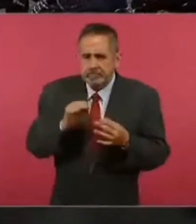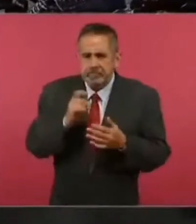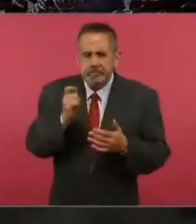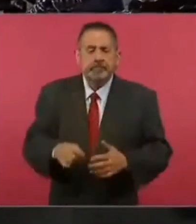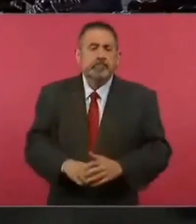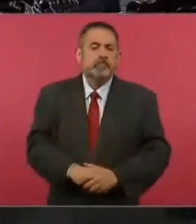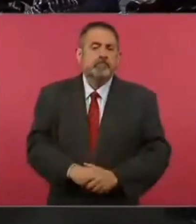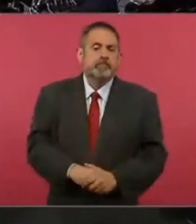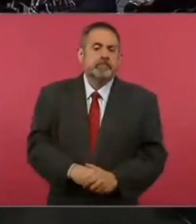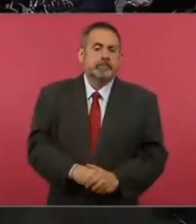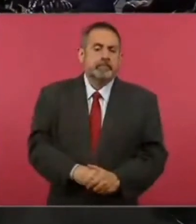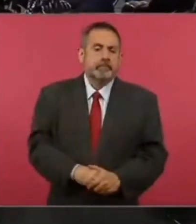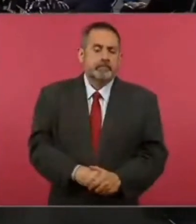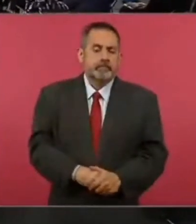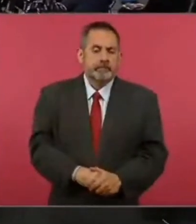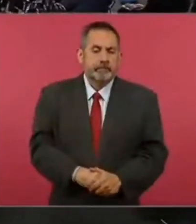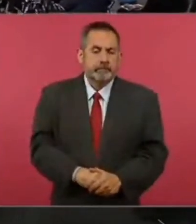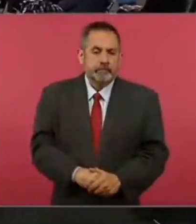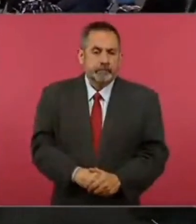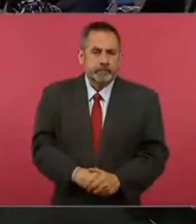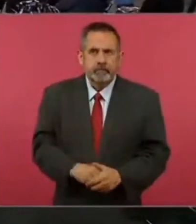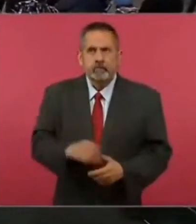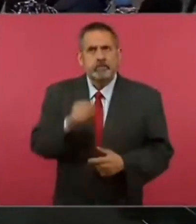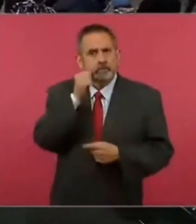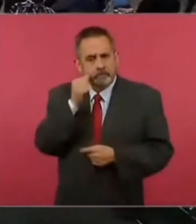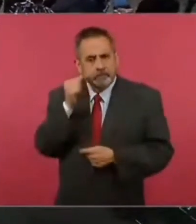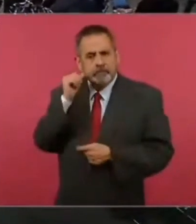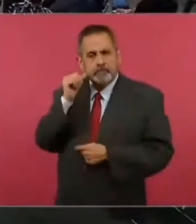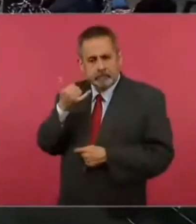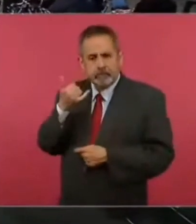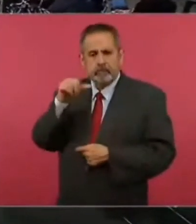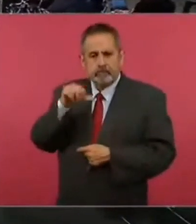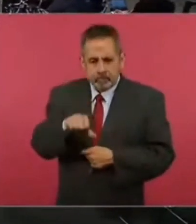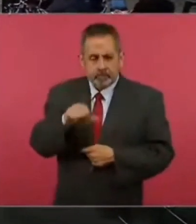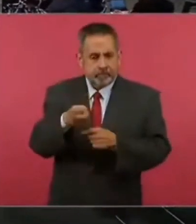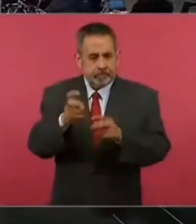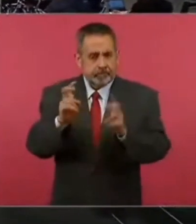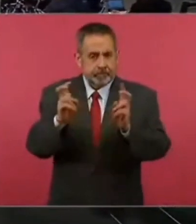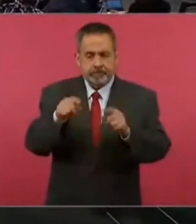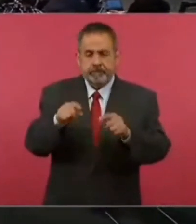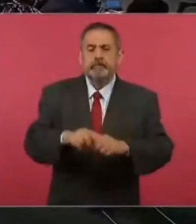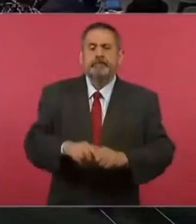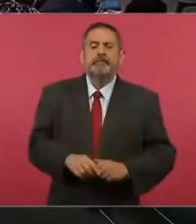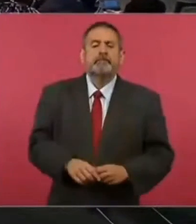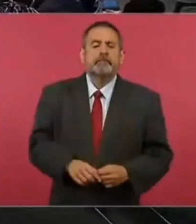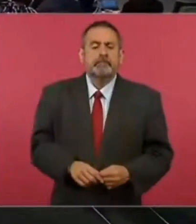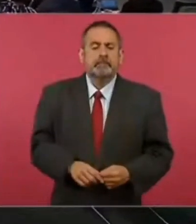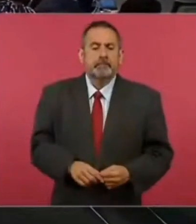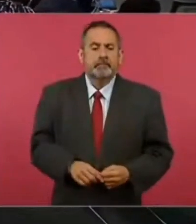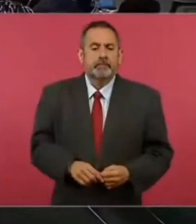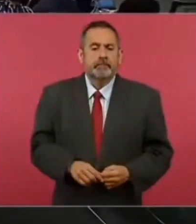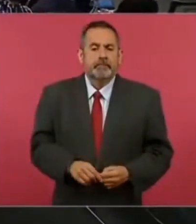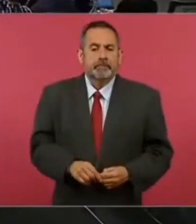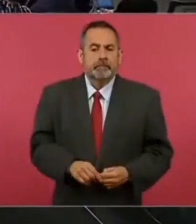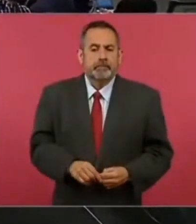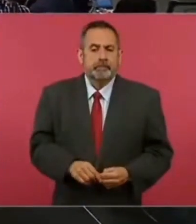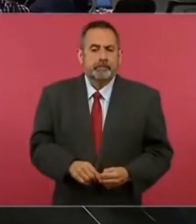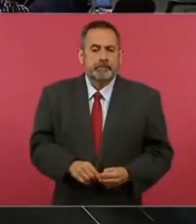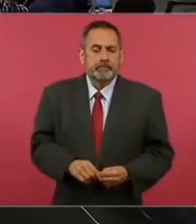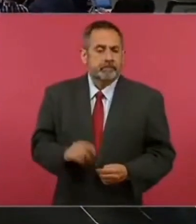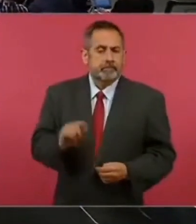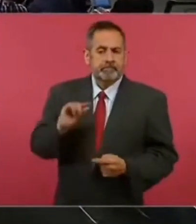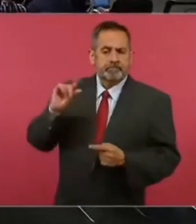respecto? Hoy tratamos, ayer y hoy, este tema. Todas las autoridades,